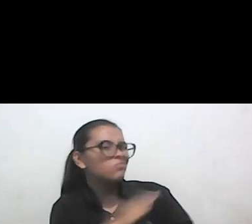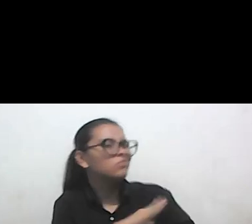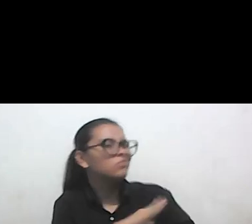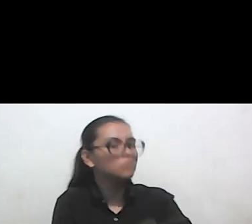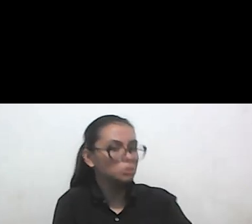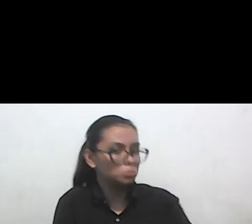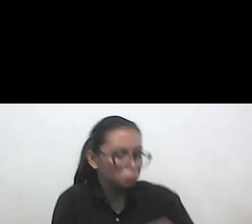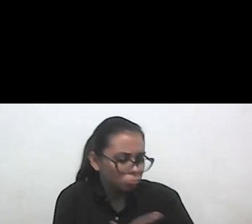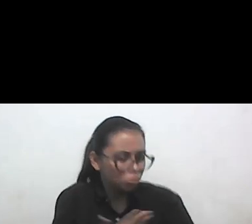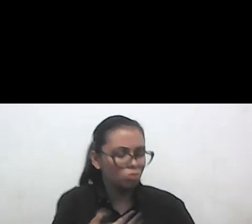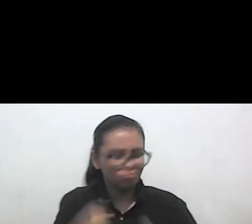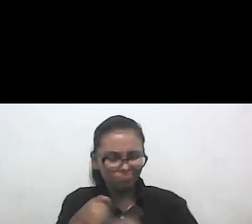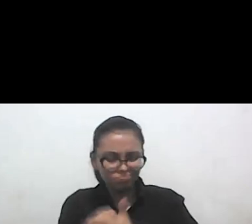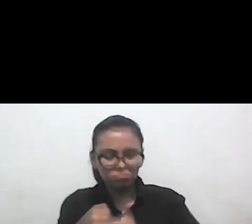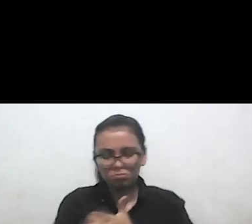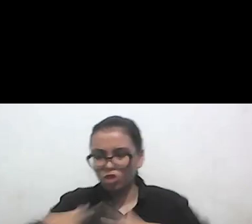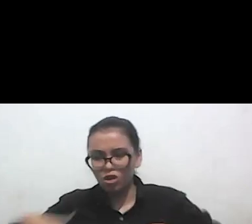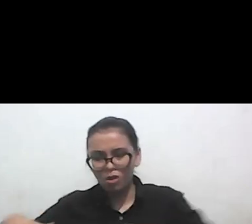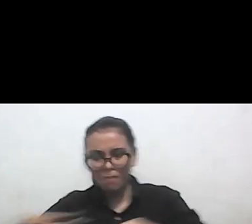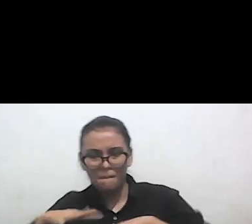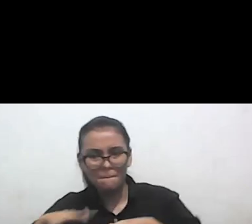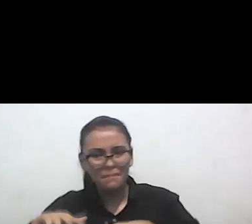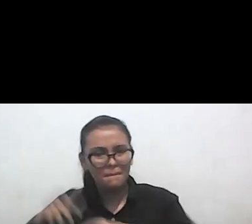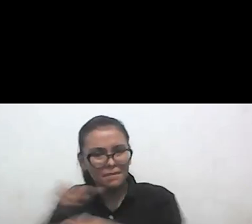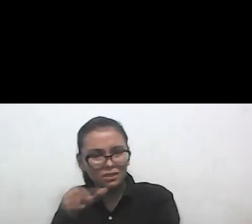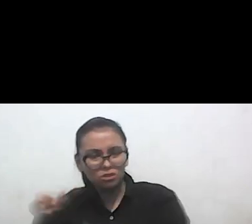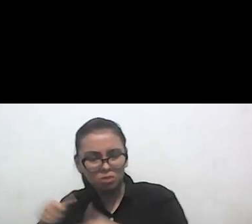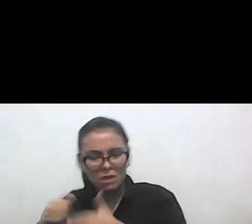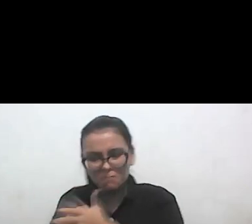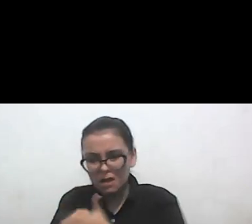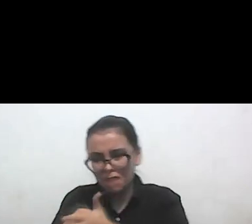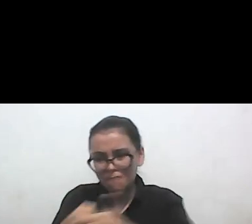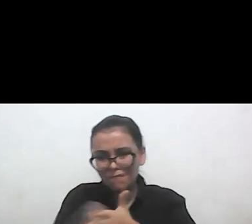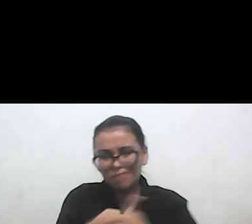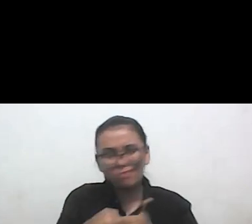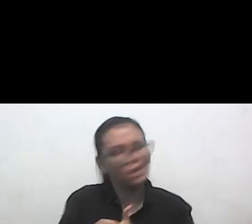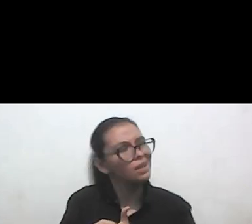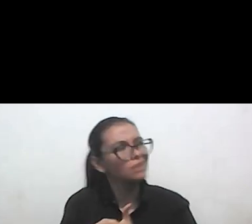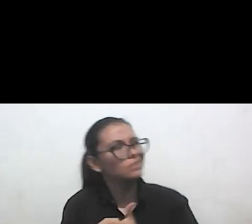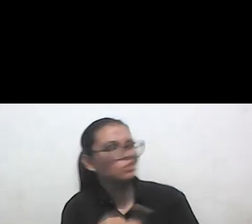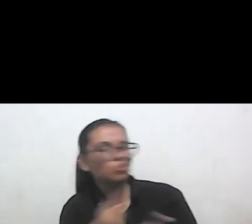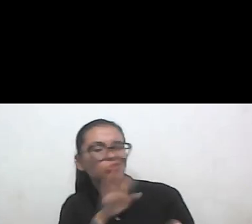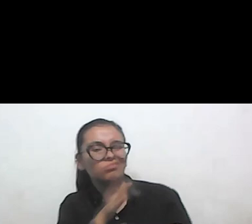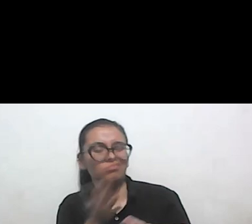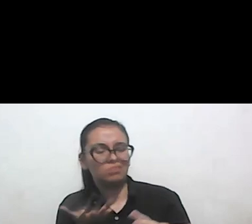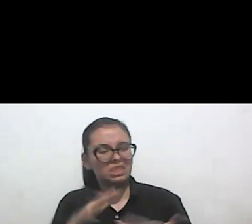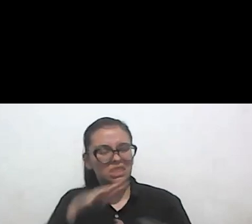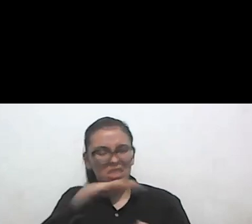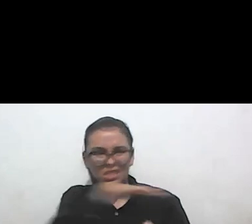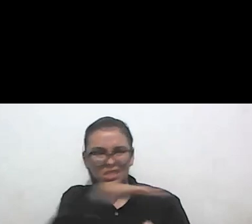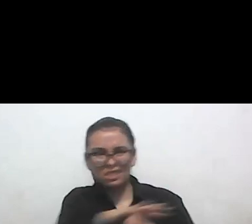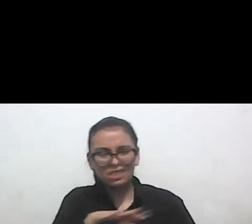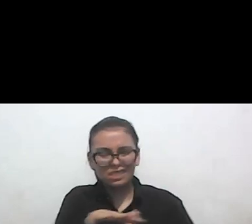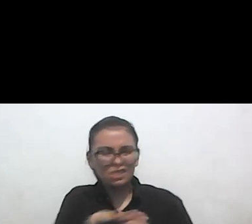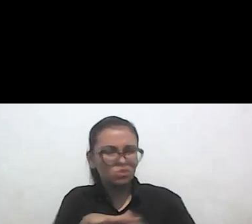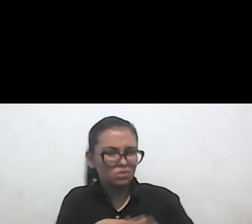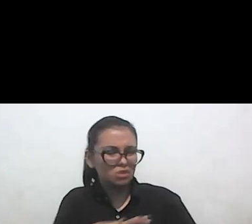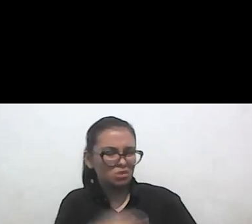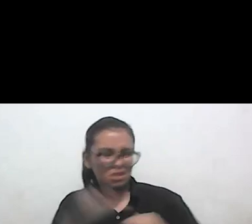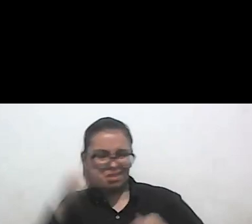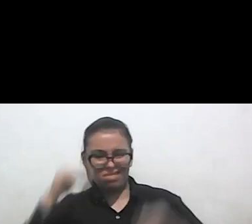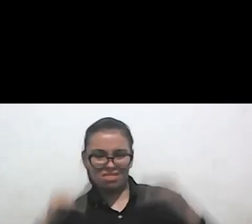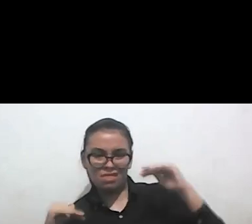movimientos de resistencia se ha venido denunciando que las posturas separatistas al interior de nuestros sistemas provocan